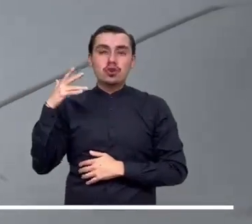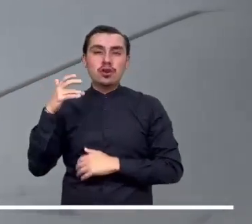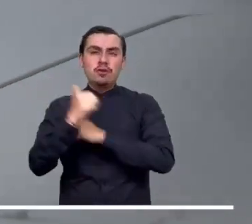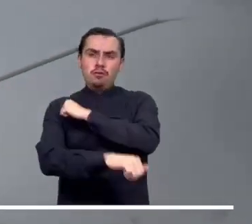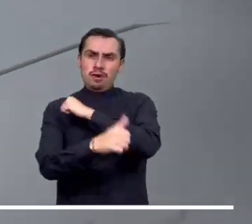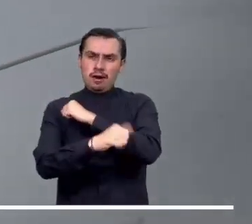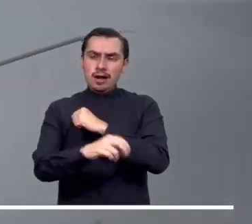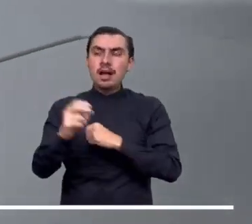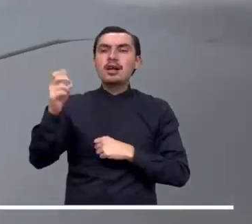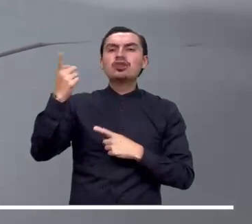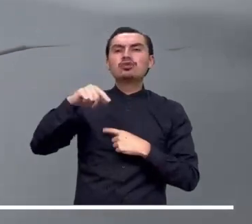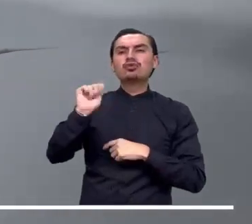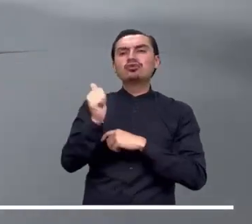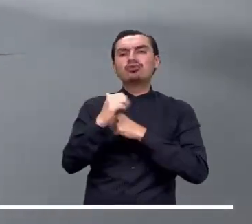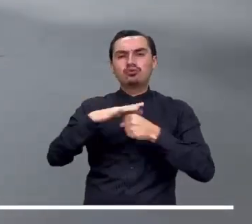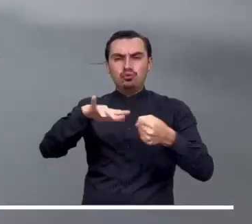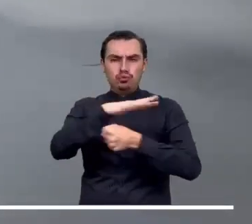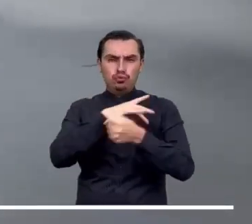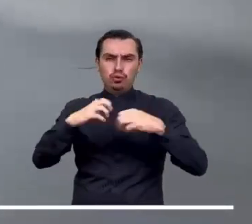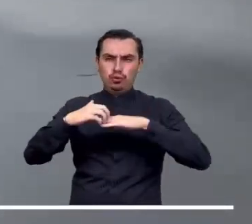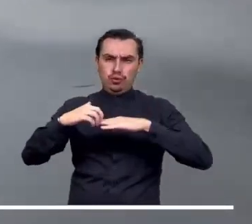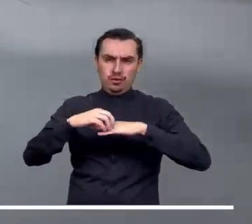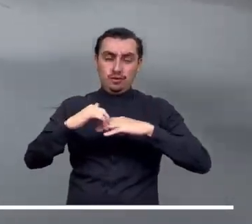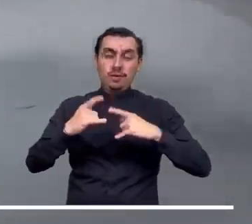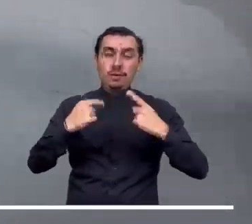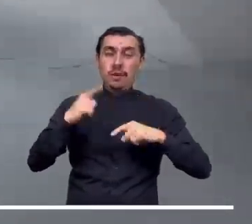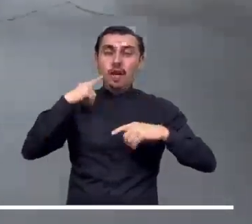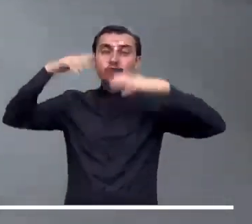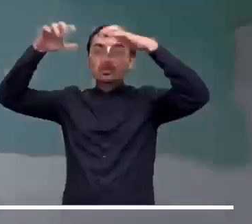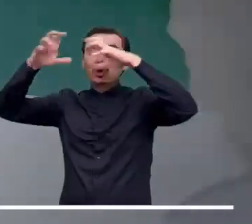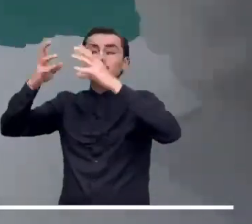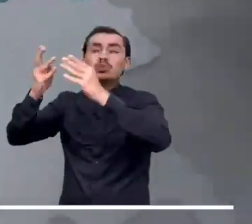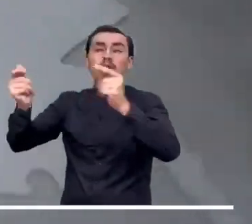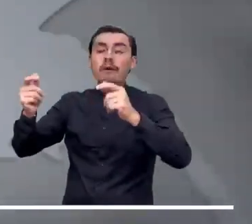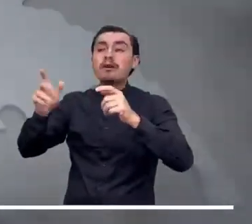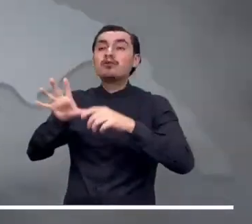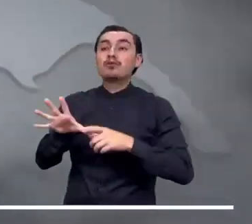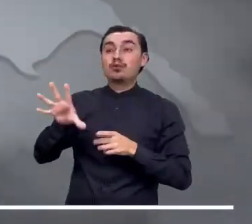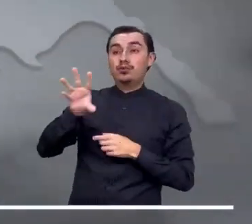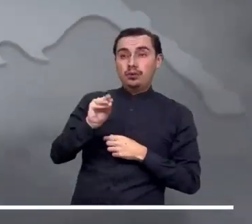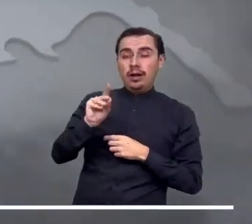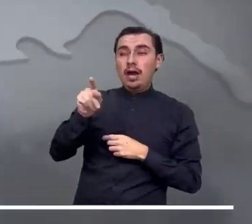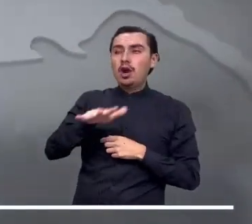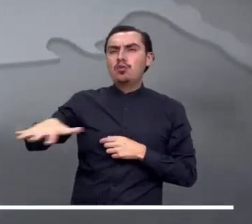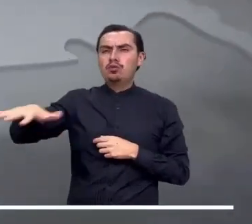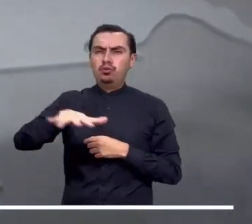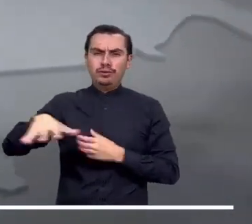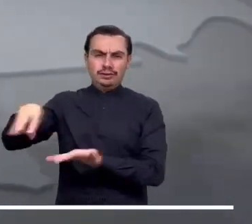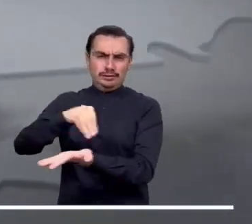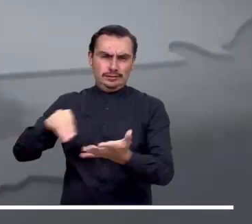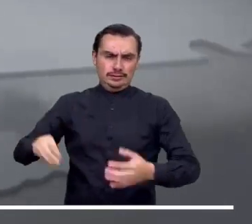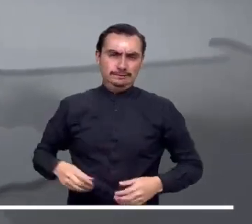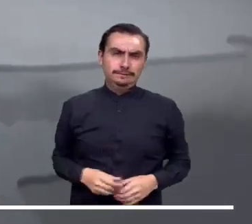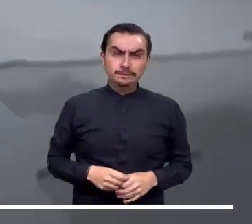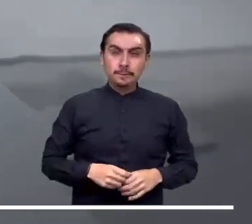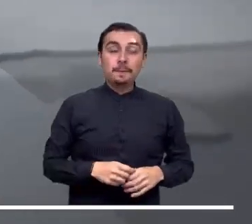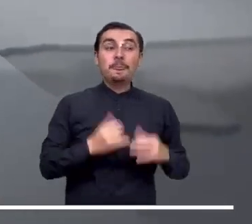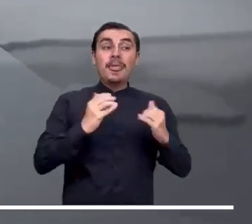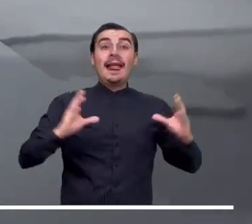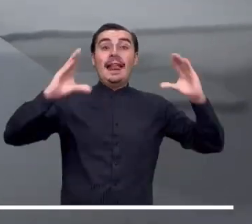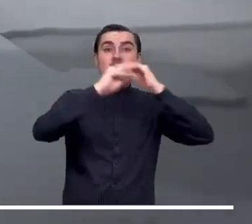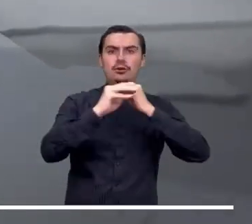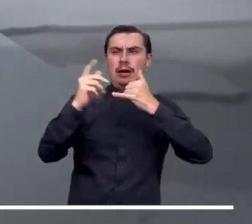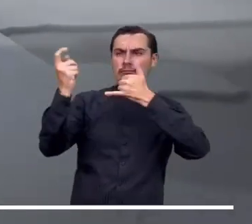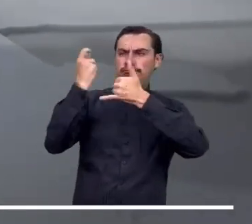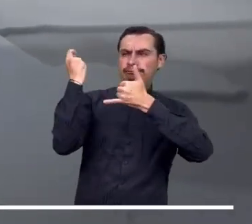oriente y sur de Cundinamarca y Tolima. Lluvias ligeras sobre el eje Cafetero y Los Santanderes. La noche llanera se